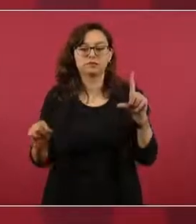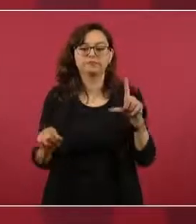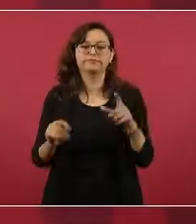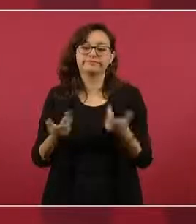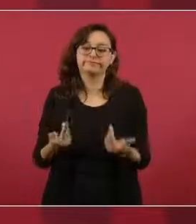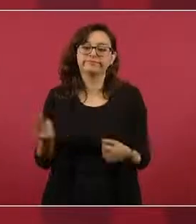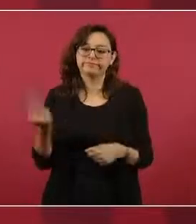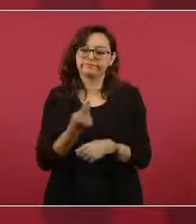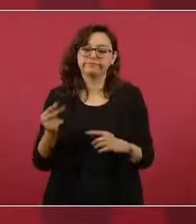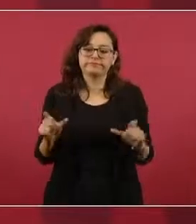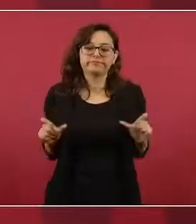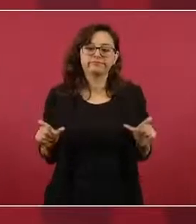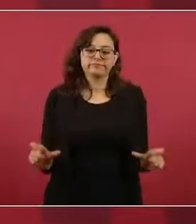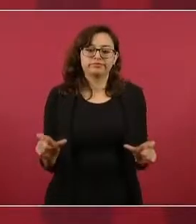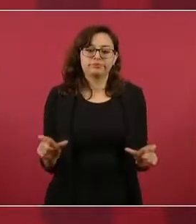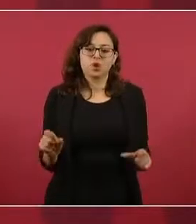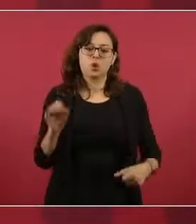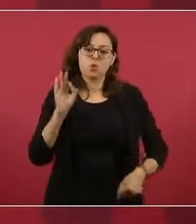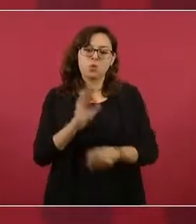protegerlos.